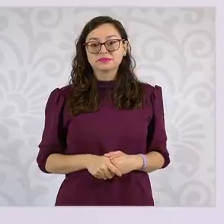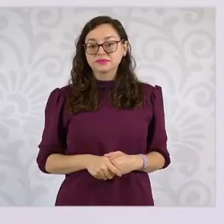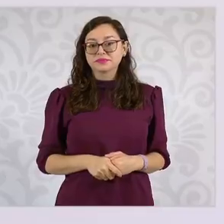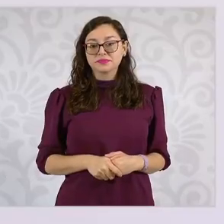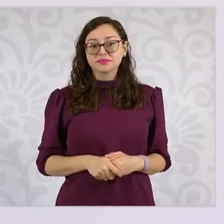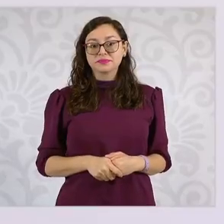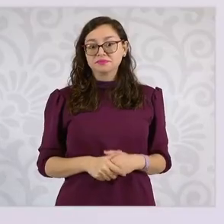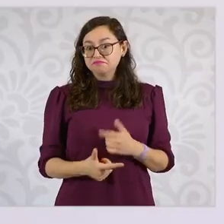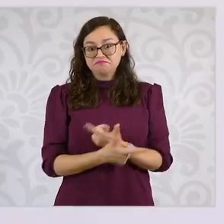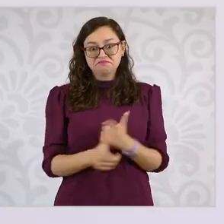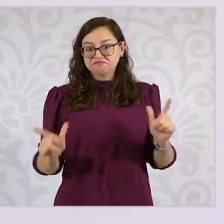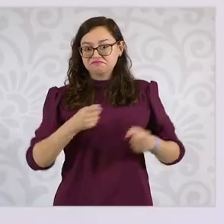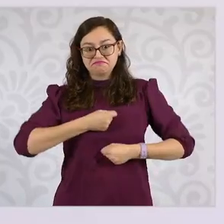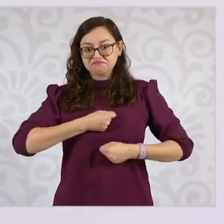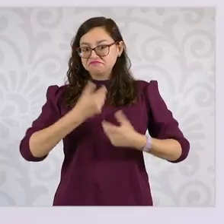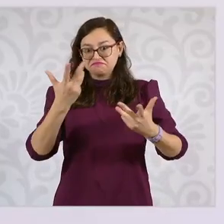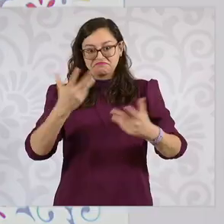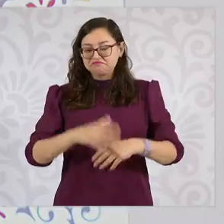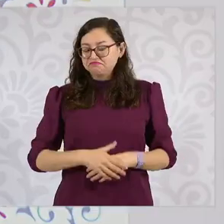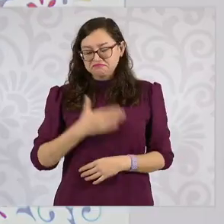Bienvenido, que es la libertad de expresión.